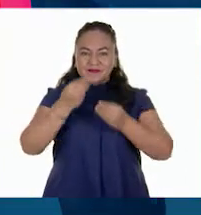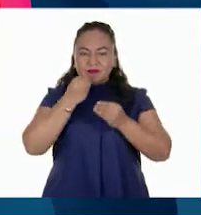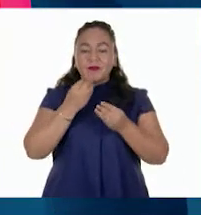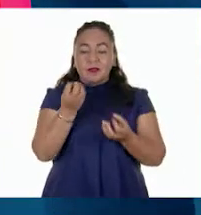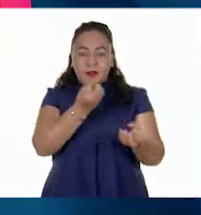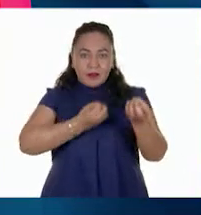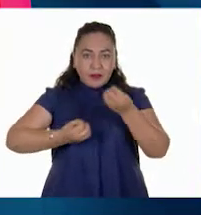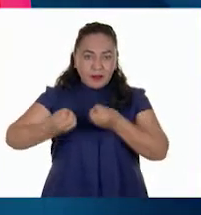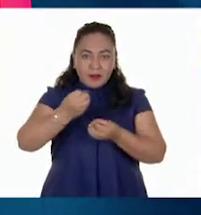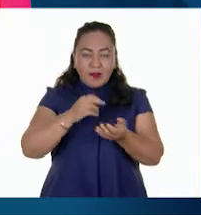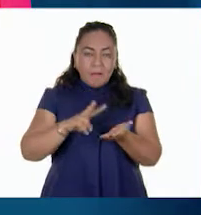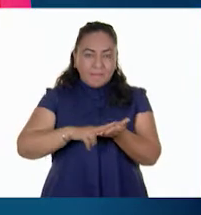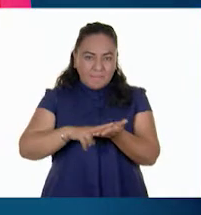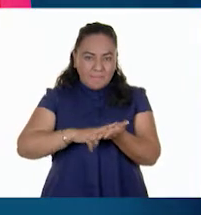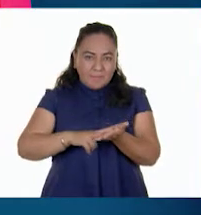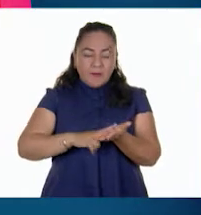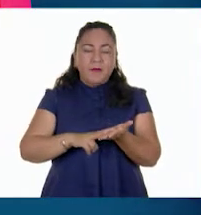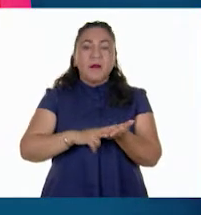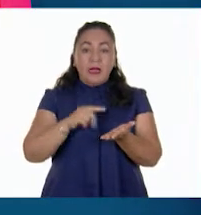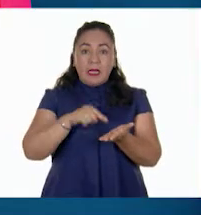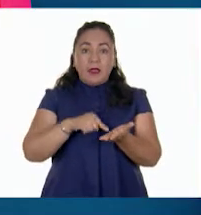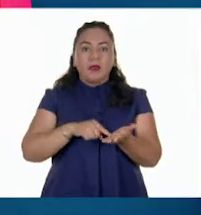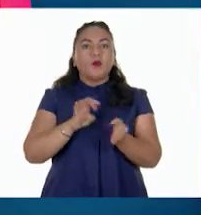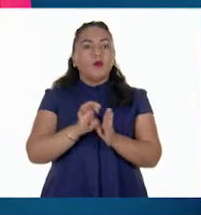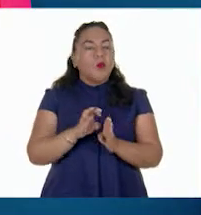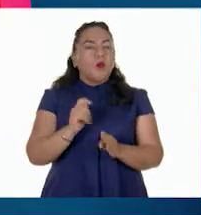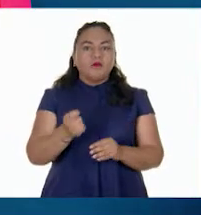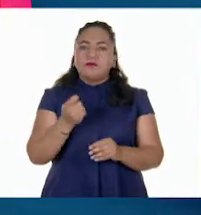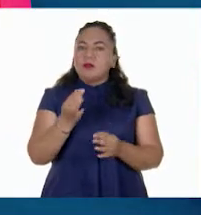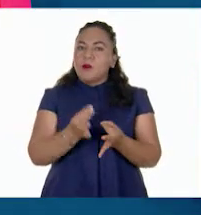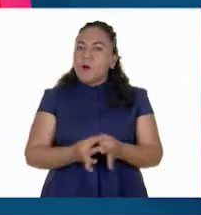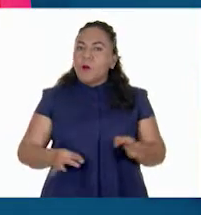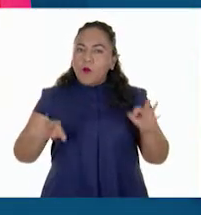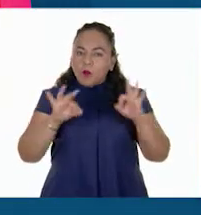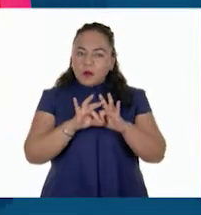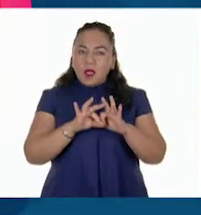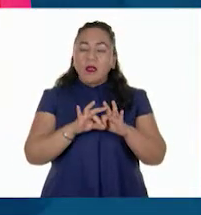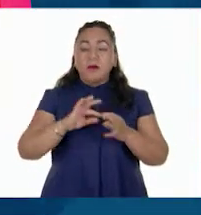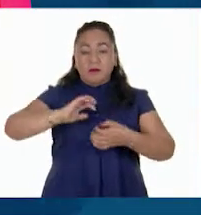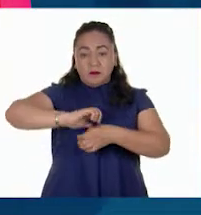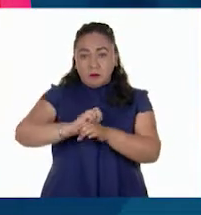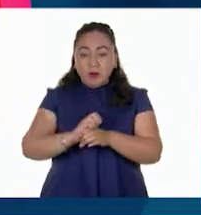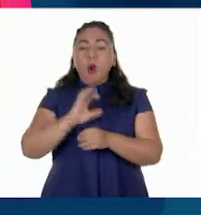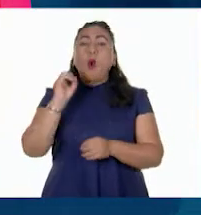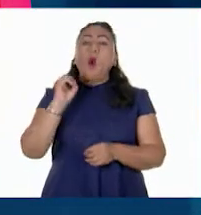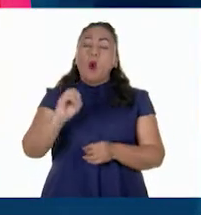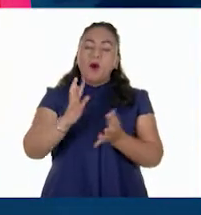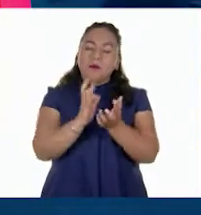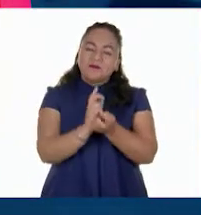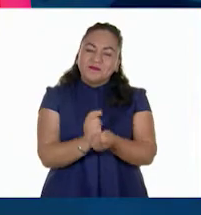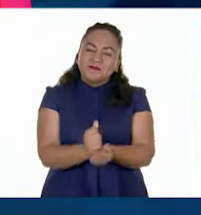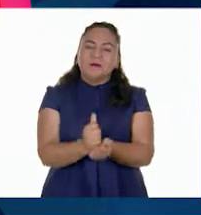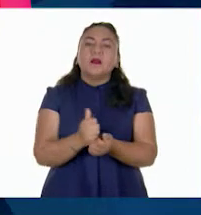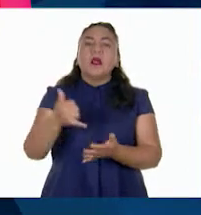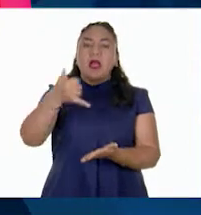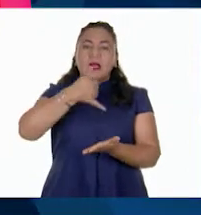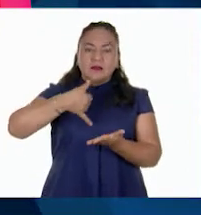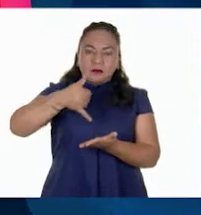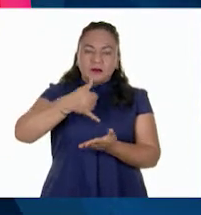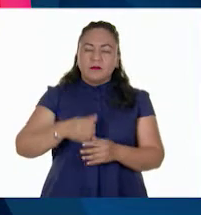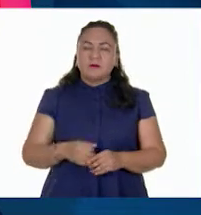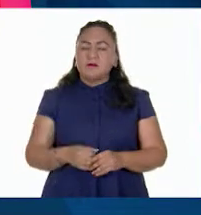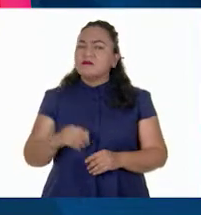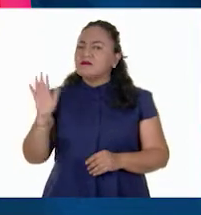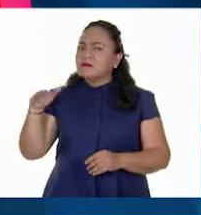aceitunas tienen un papel protagonista, ya sea en conserva o en aceite. Entonces, en